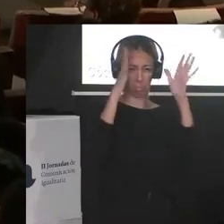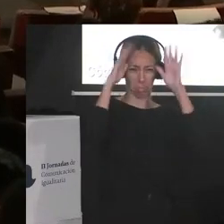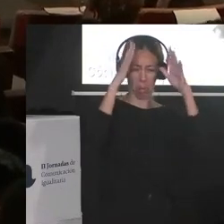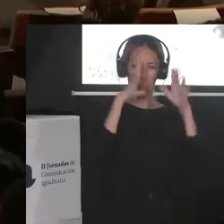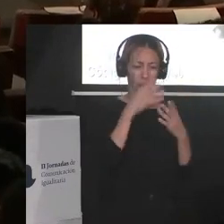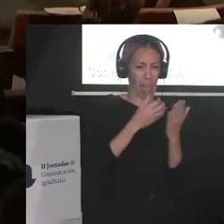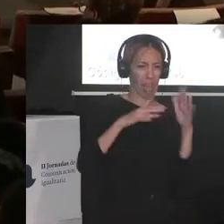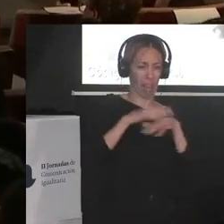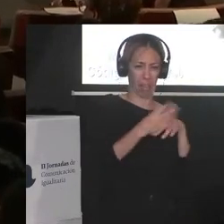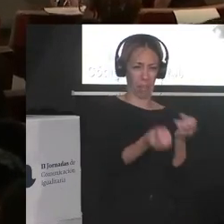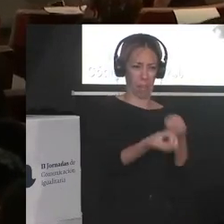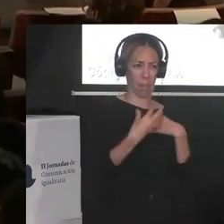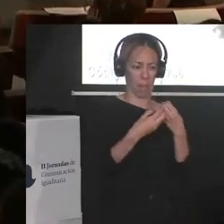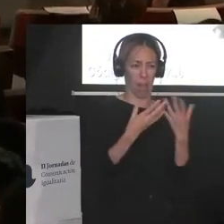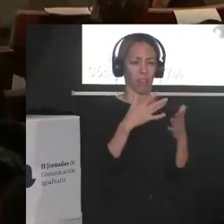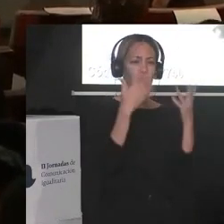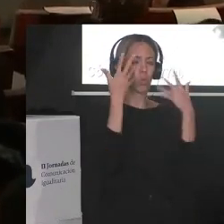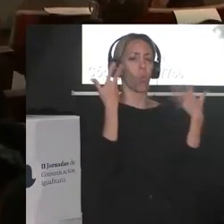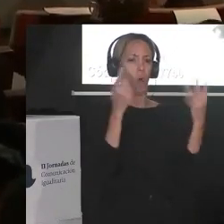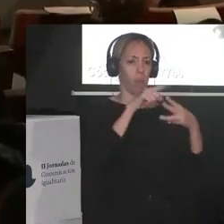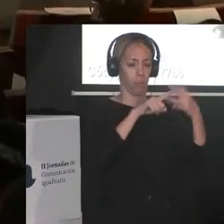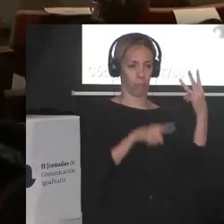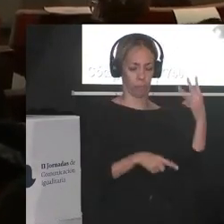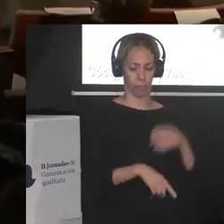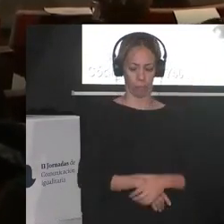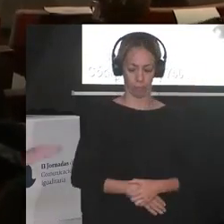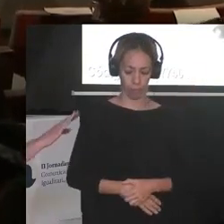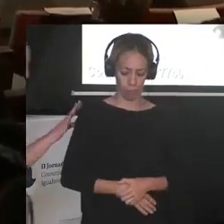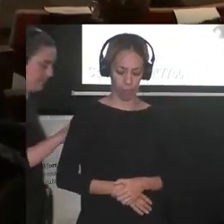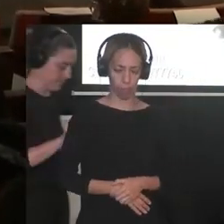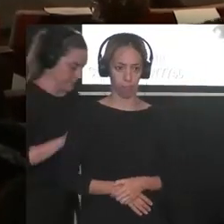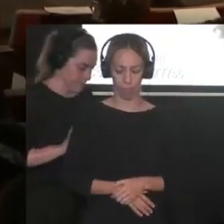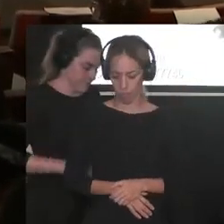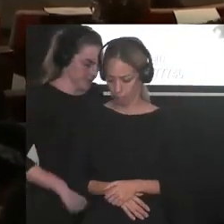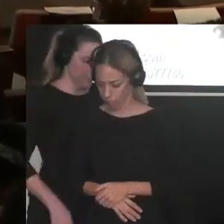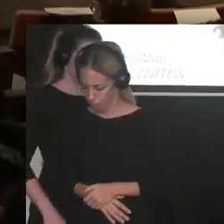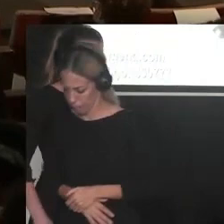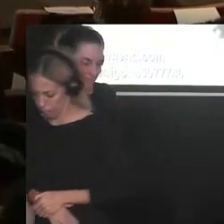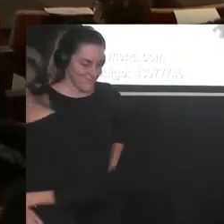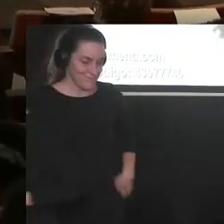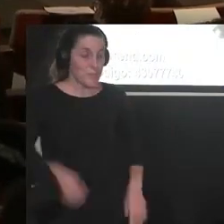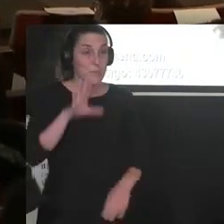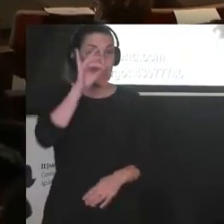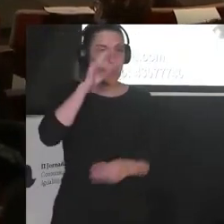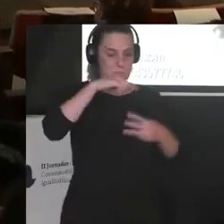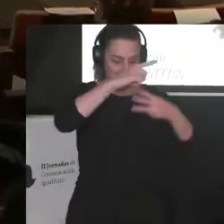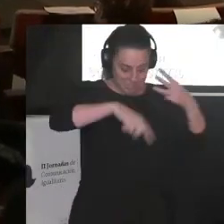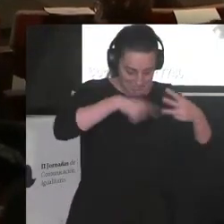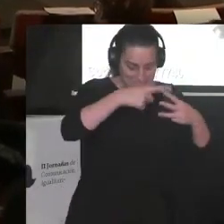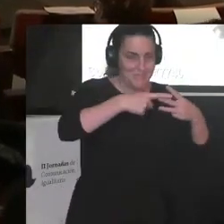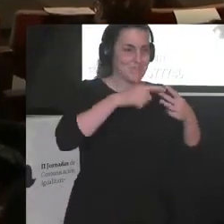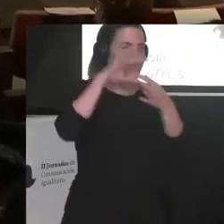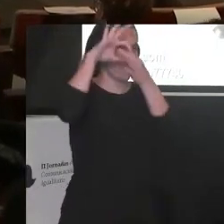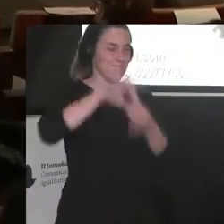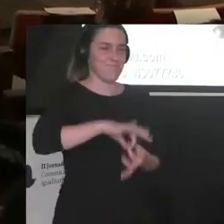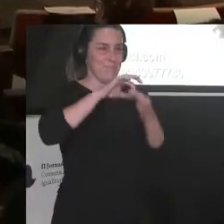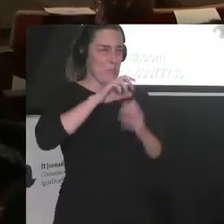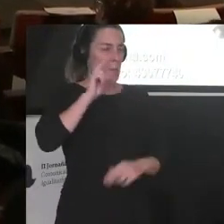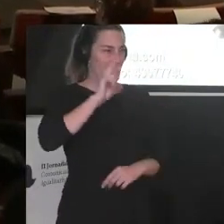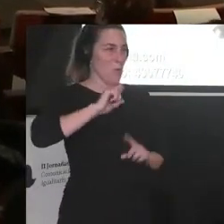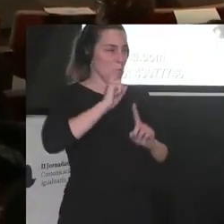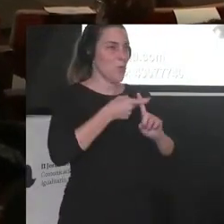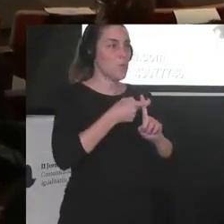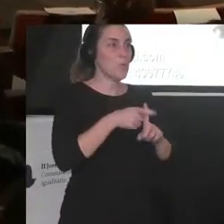redes? pues sí la verdad que están súper relacionadas y veo la solución que haya más